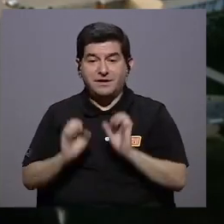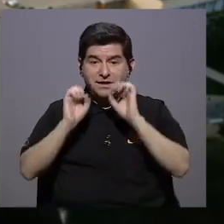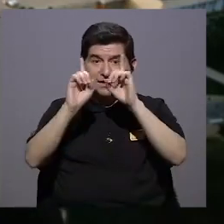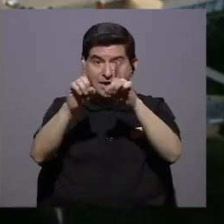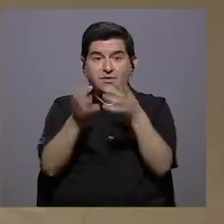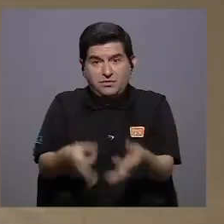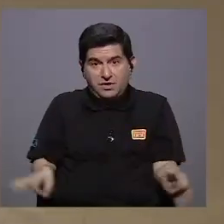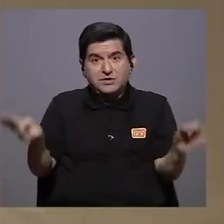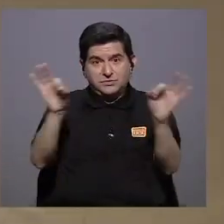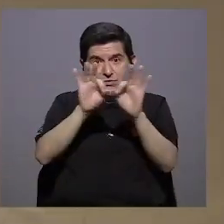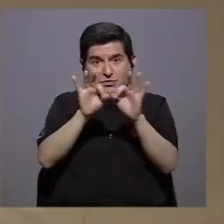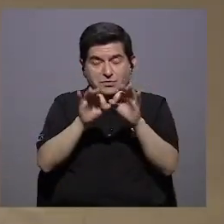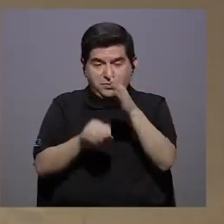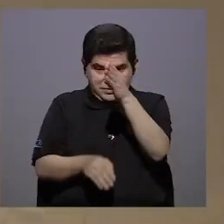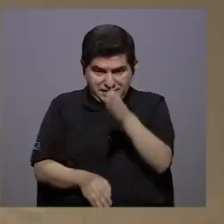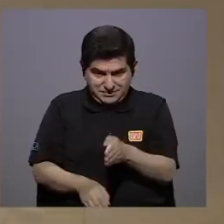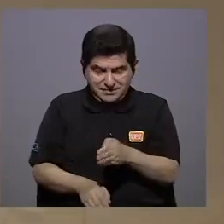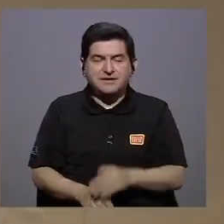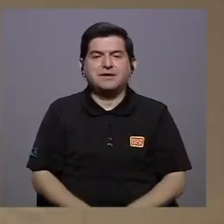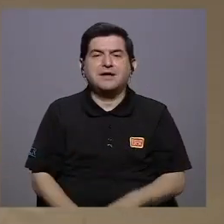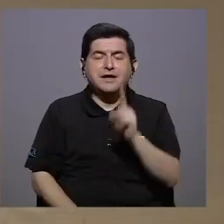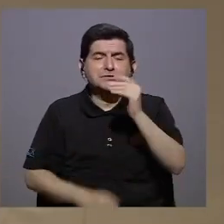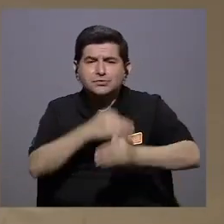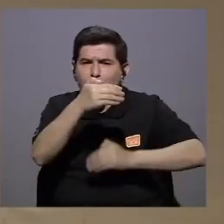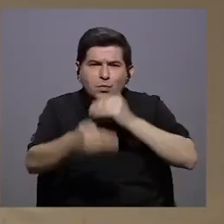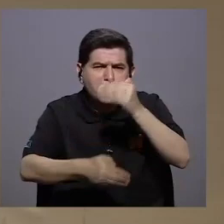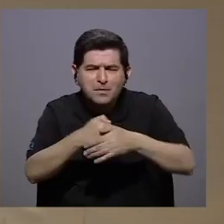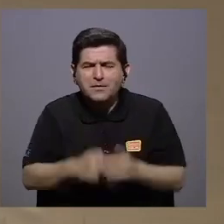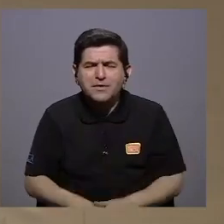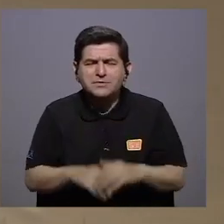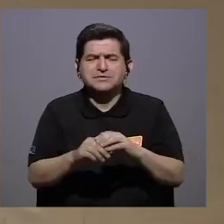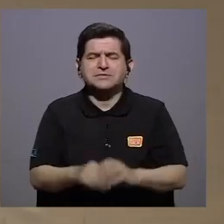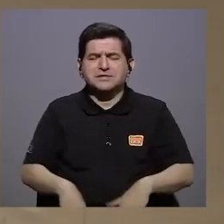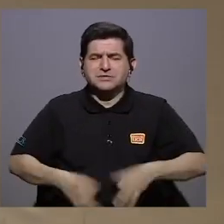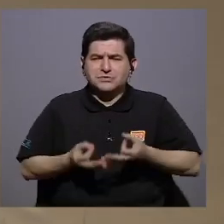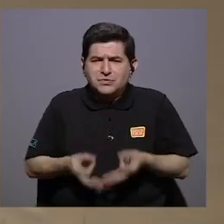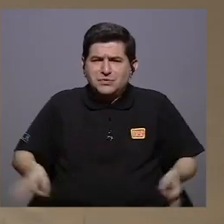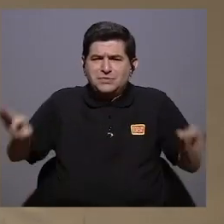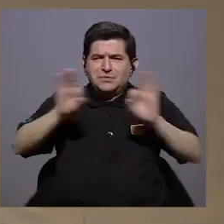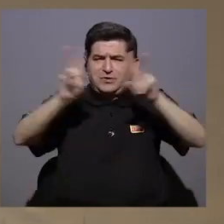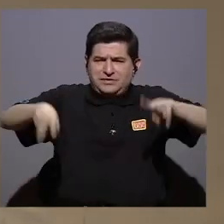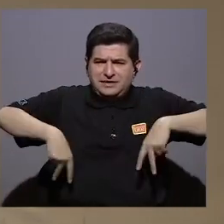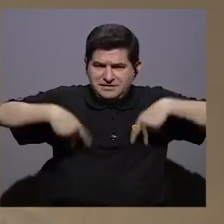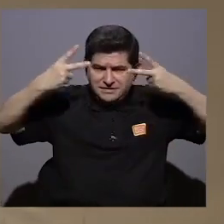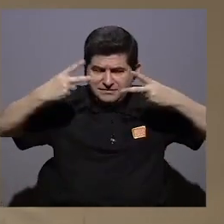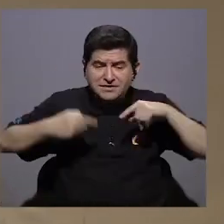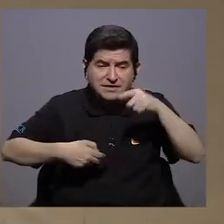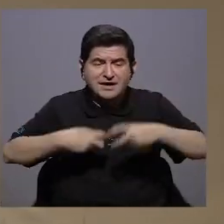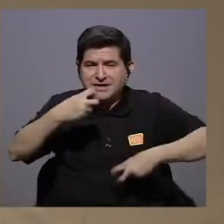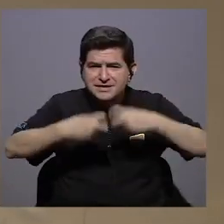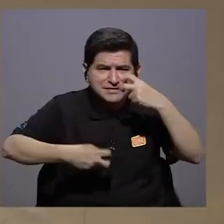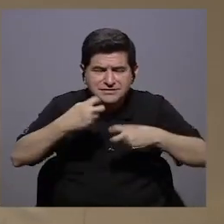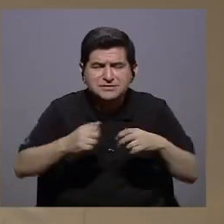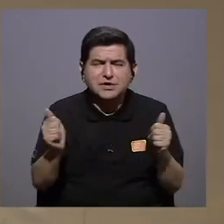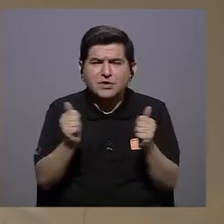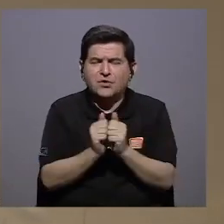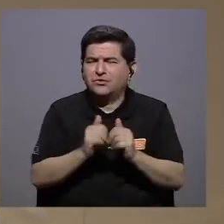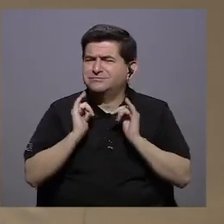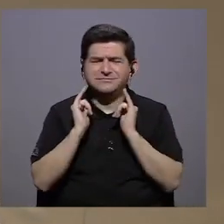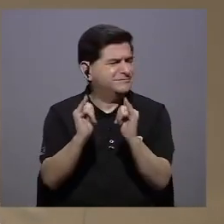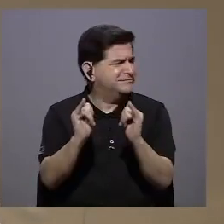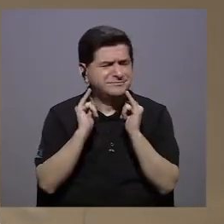la educación es imprescindible estamos hablando también de un proceso vital que en el caso de ese conflicto con las